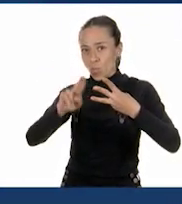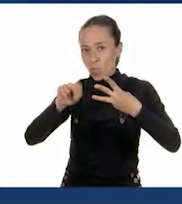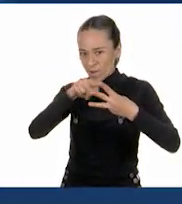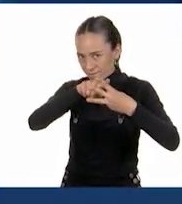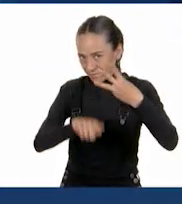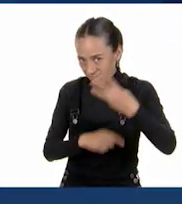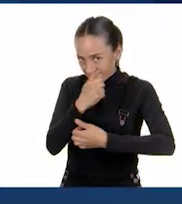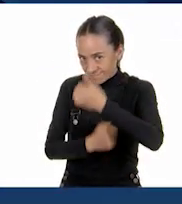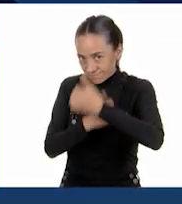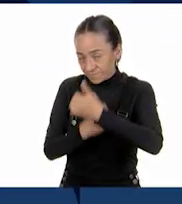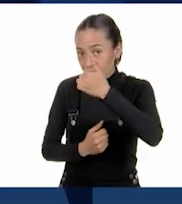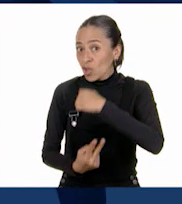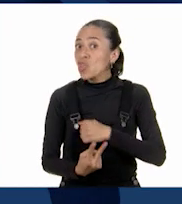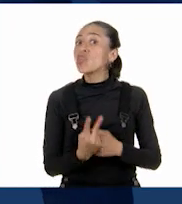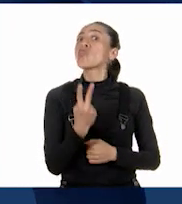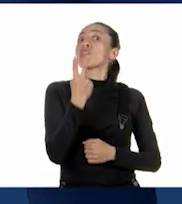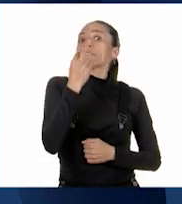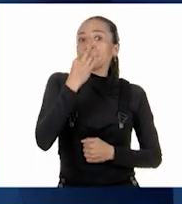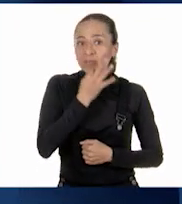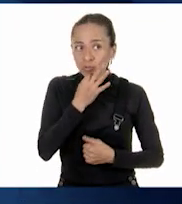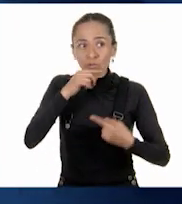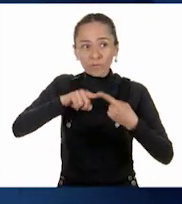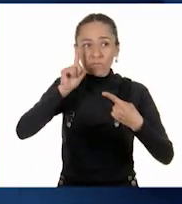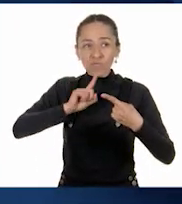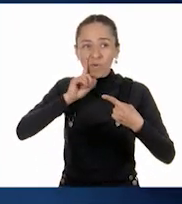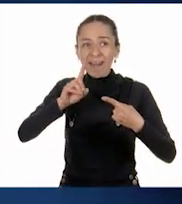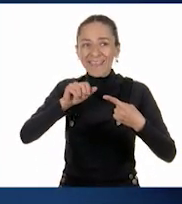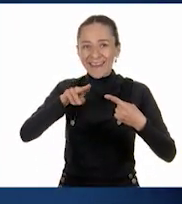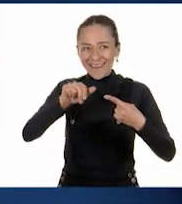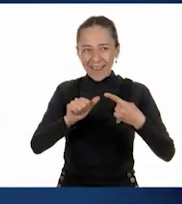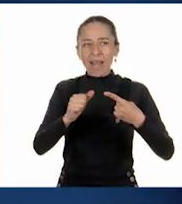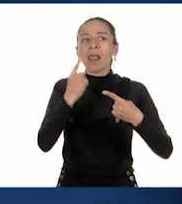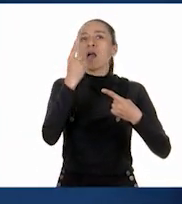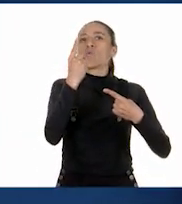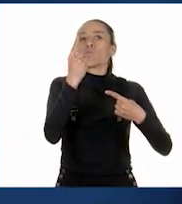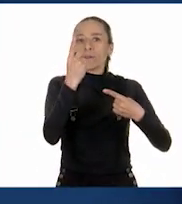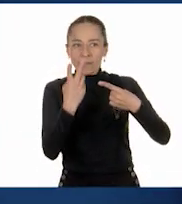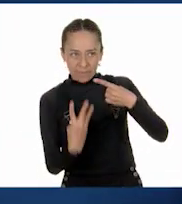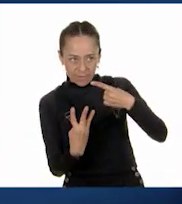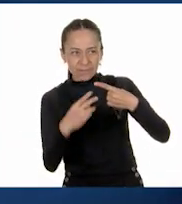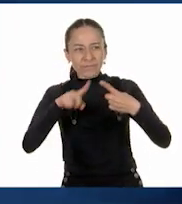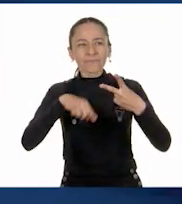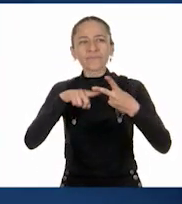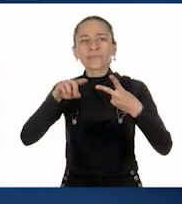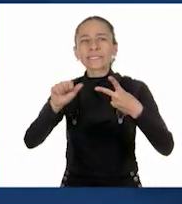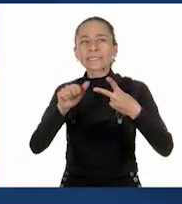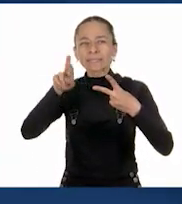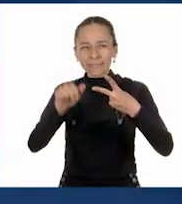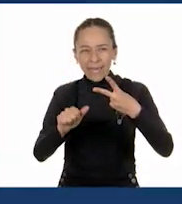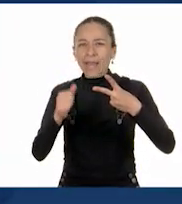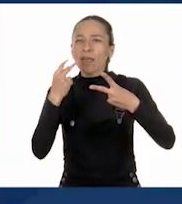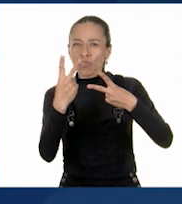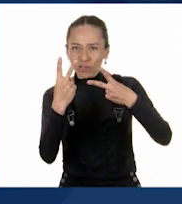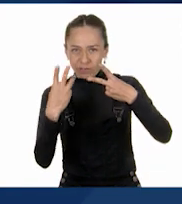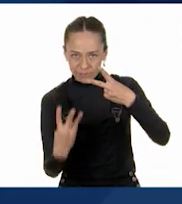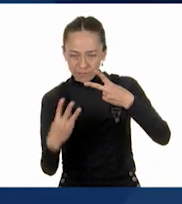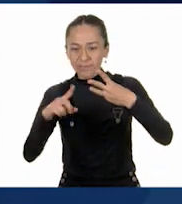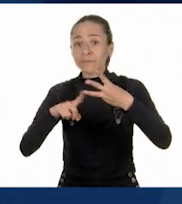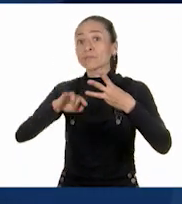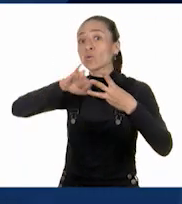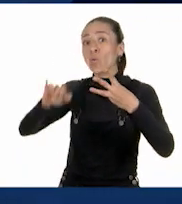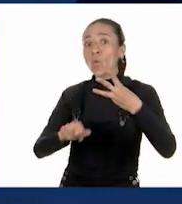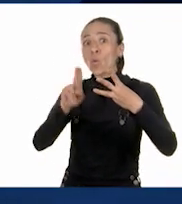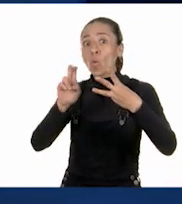Daniela ha recorrido un tercio de la pista, Sara dos tercios y la posición de Juan se